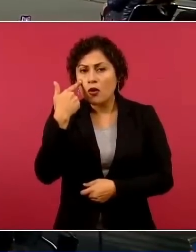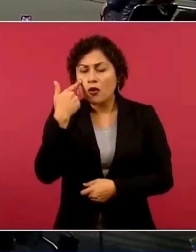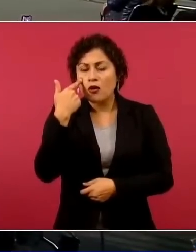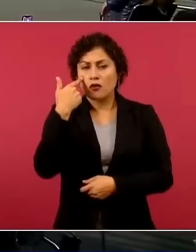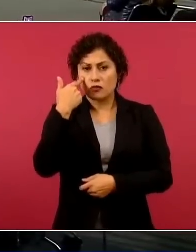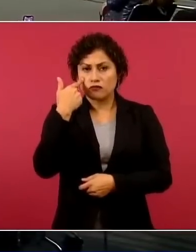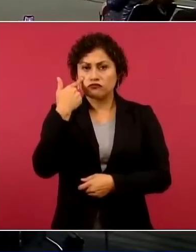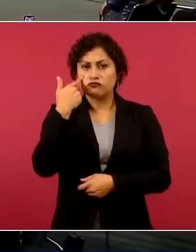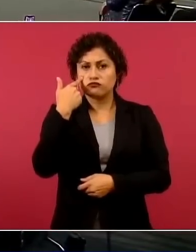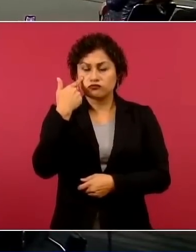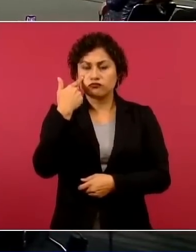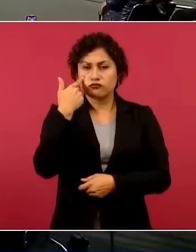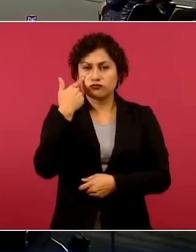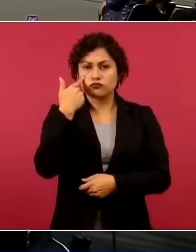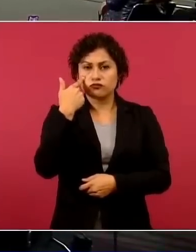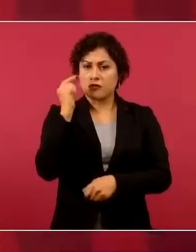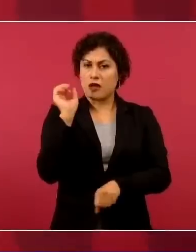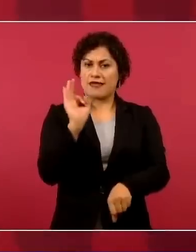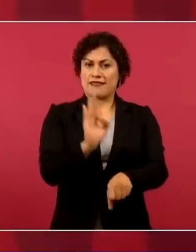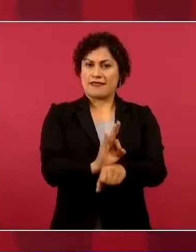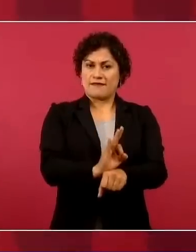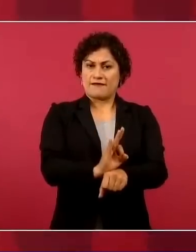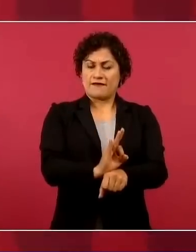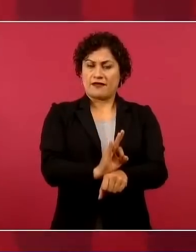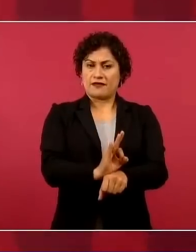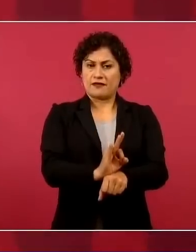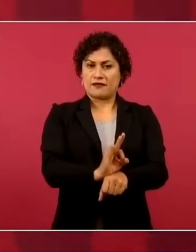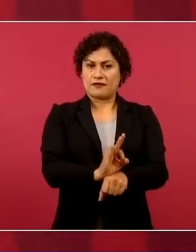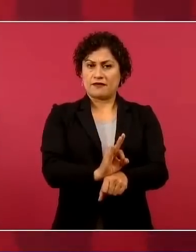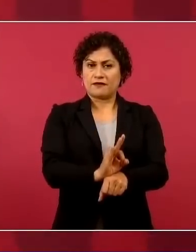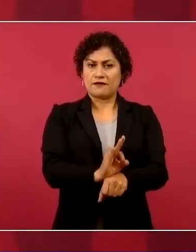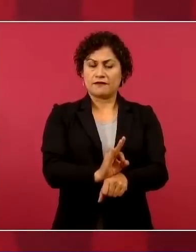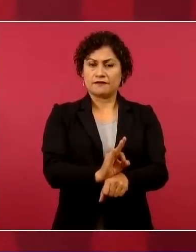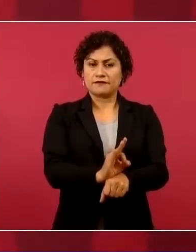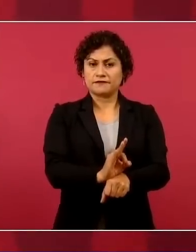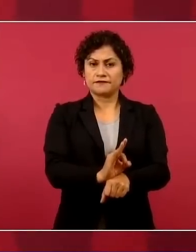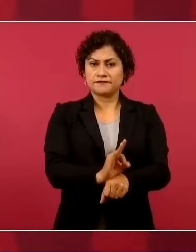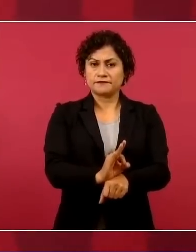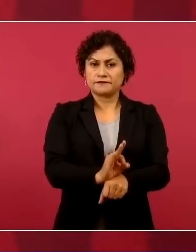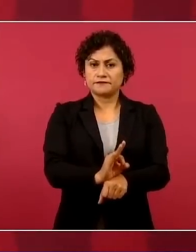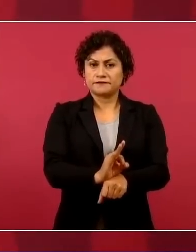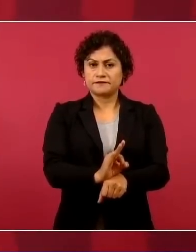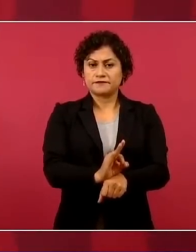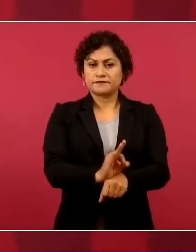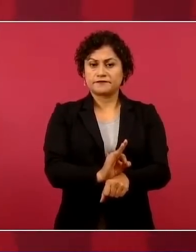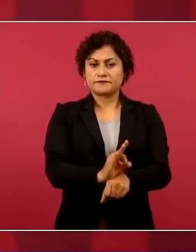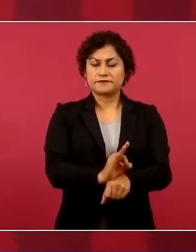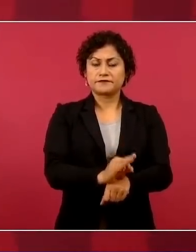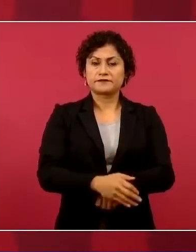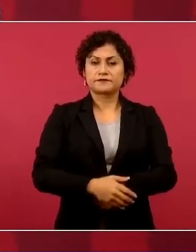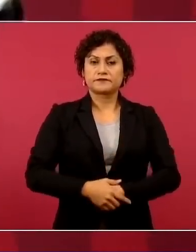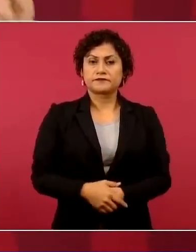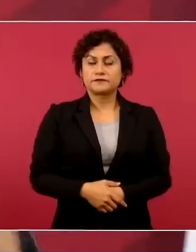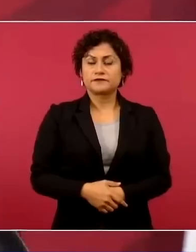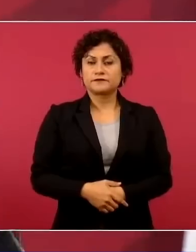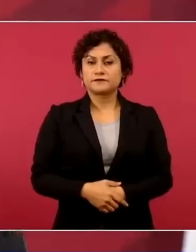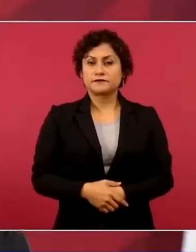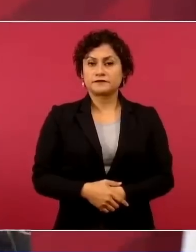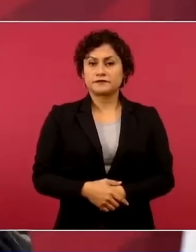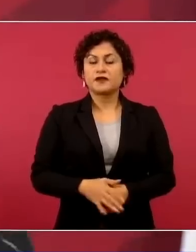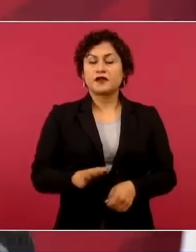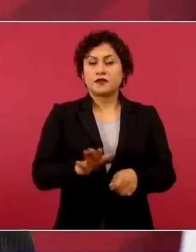porque es mucha su